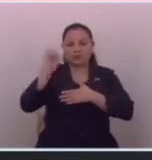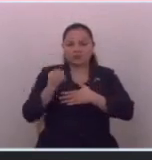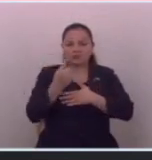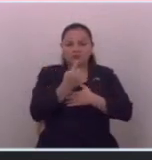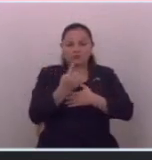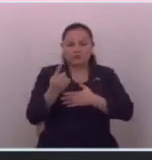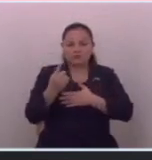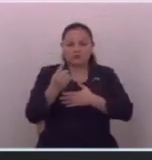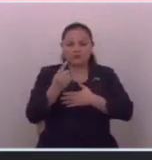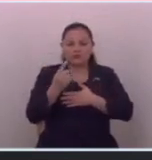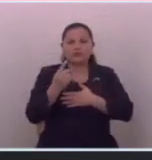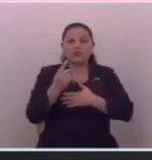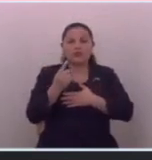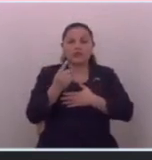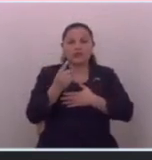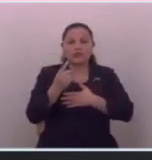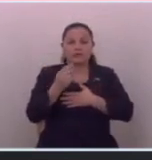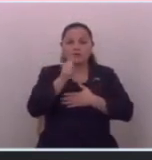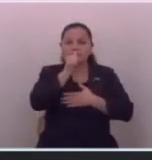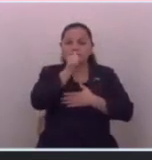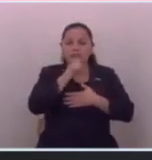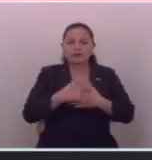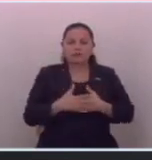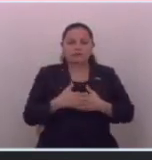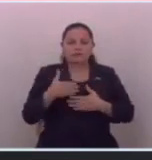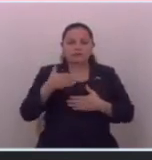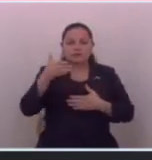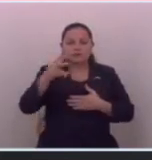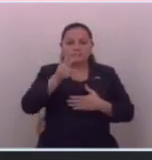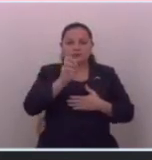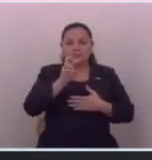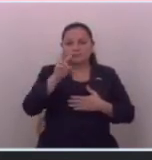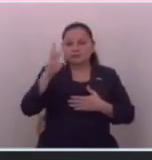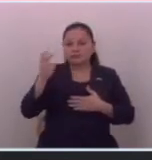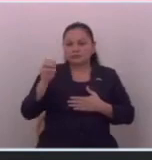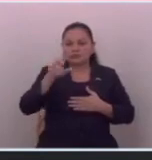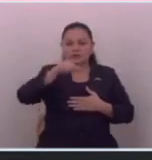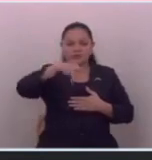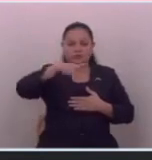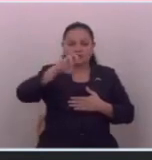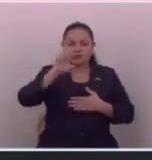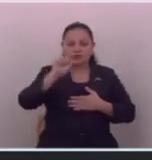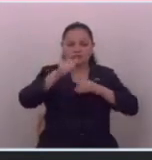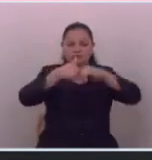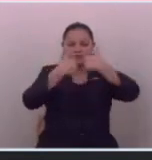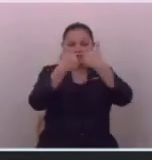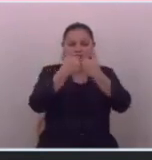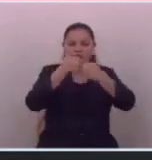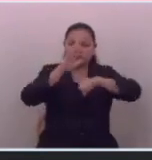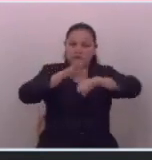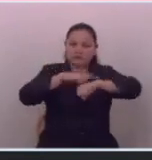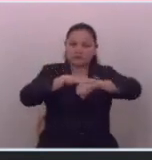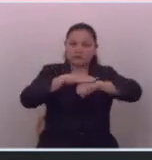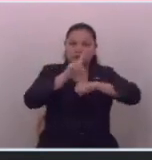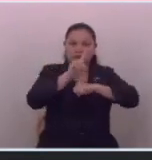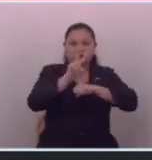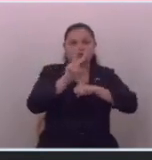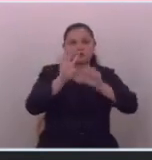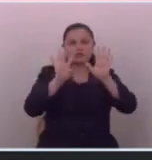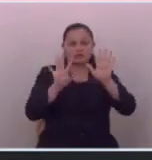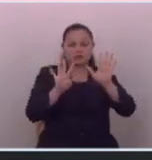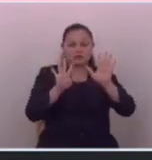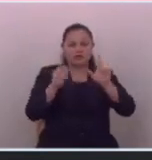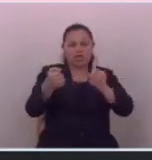personas particulares en el año 2020 la APES reportó 129